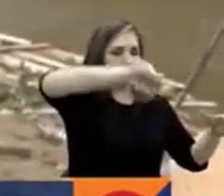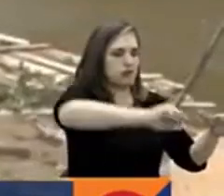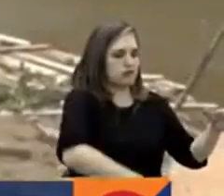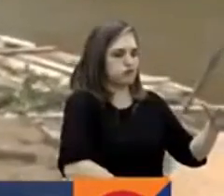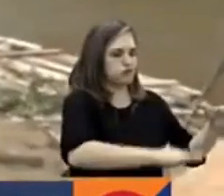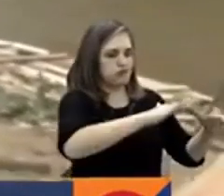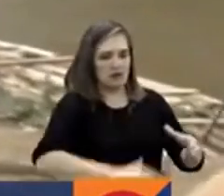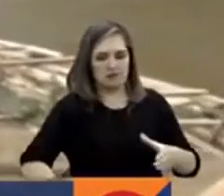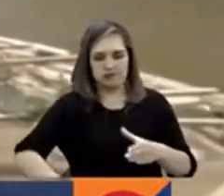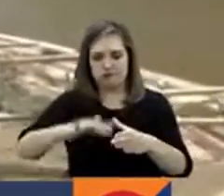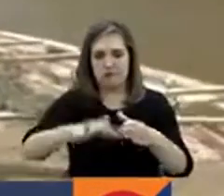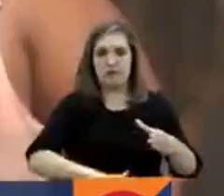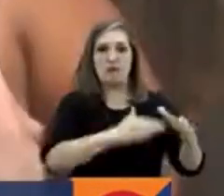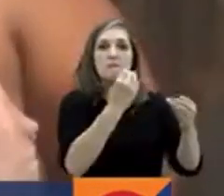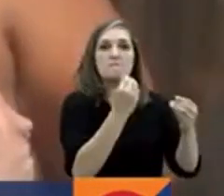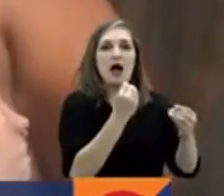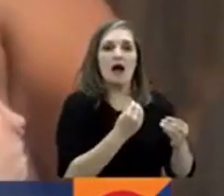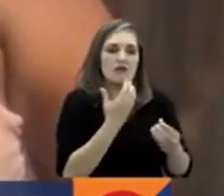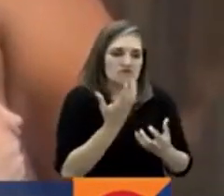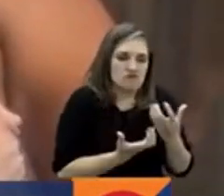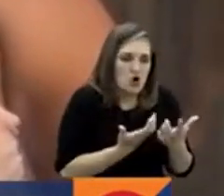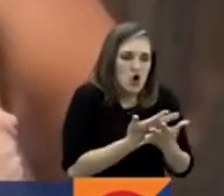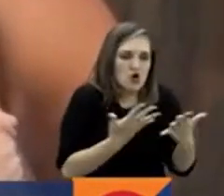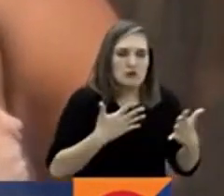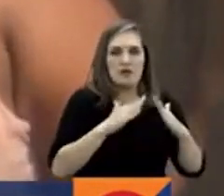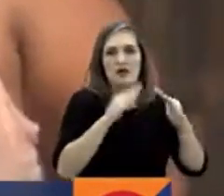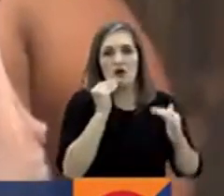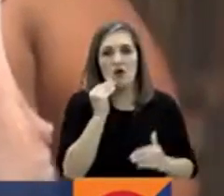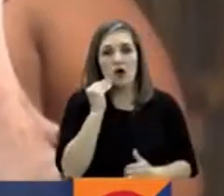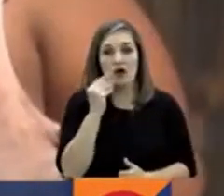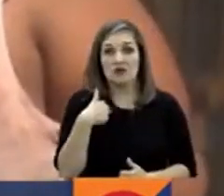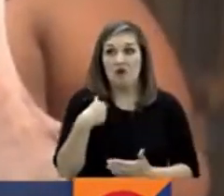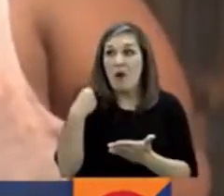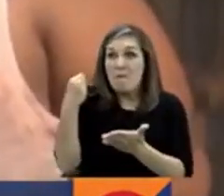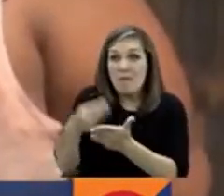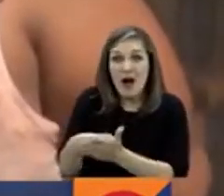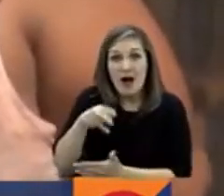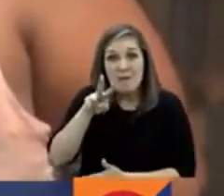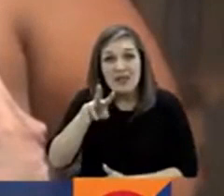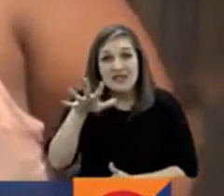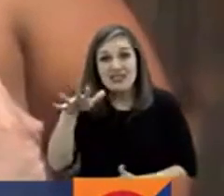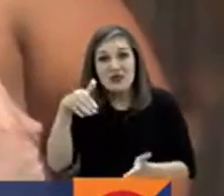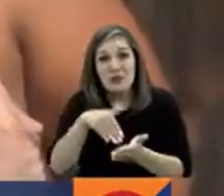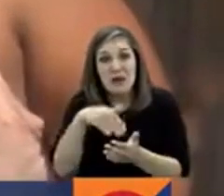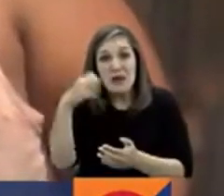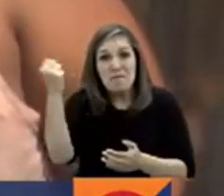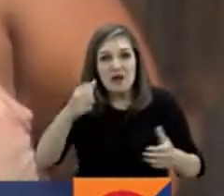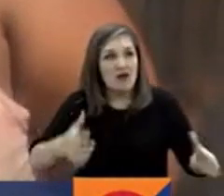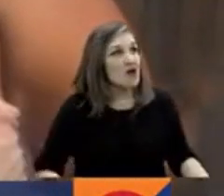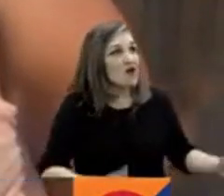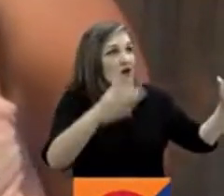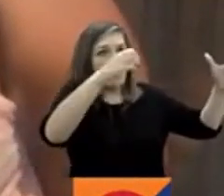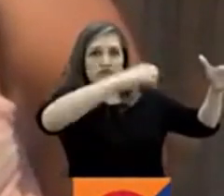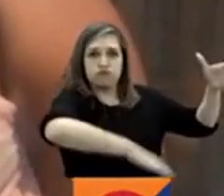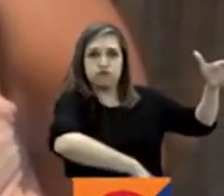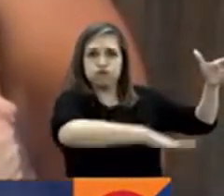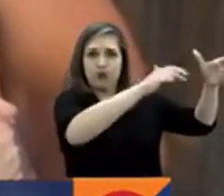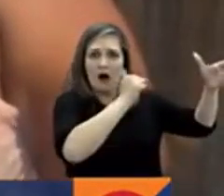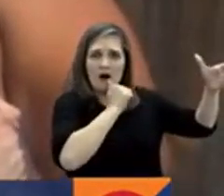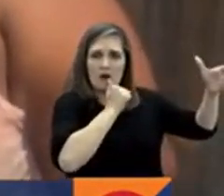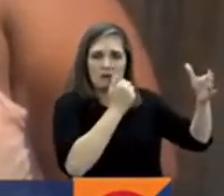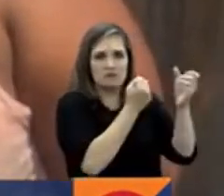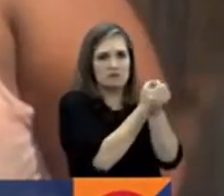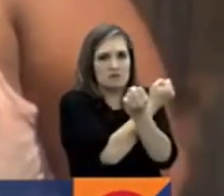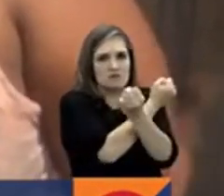realizan los quehaceres del hogar. No todos tenemos la capacidad de dar 25 mil pesos para llenar los tanques de agua. Me